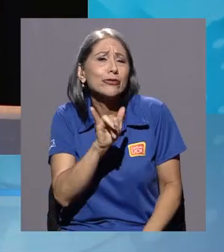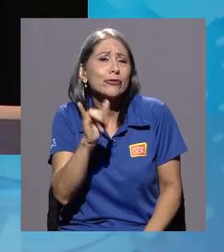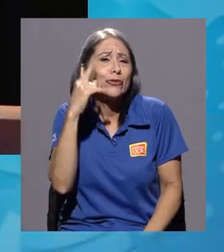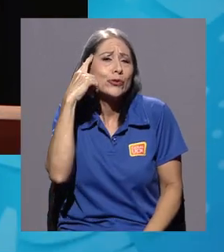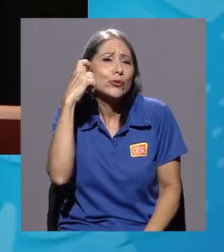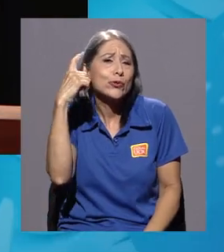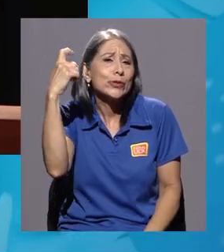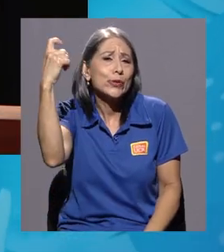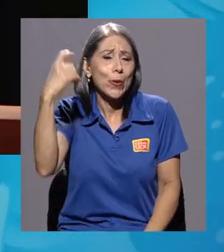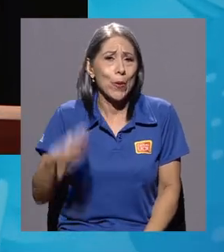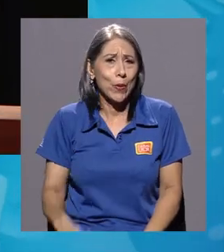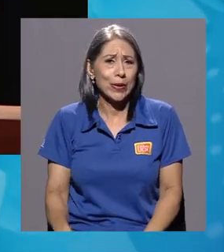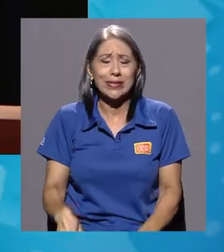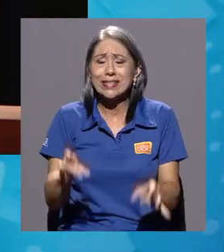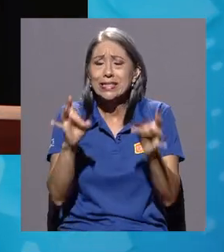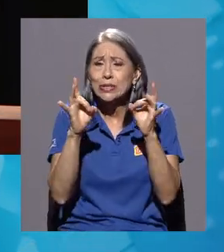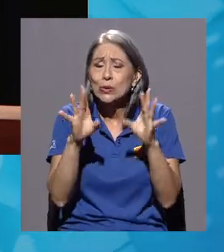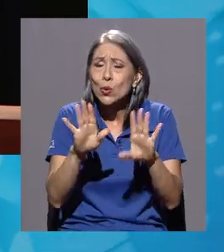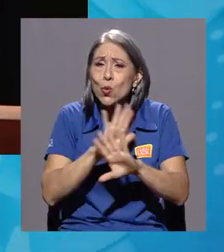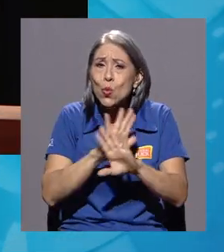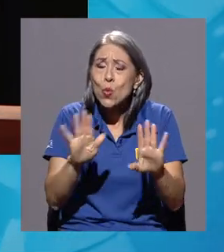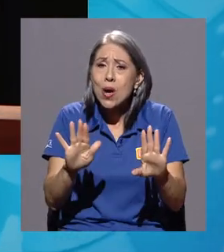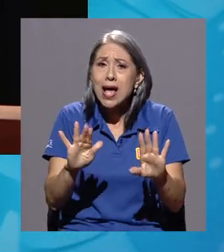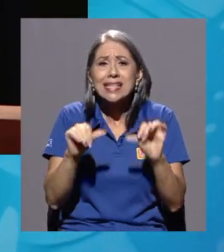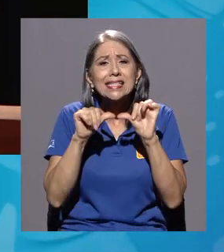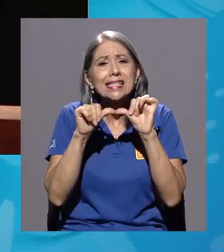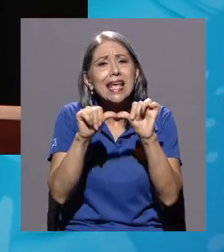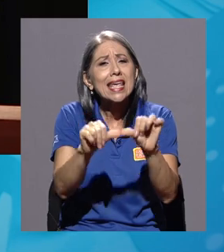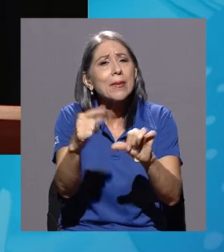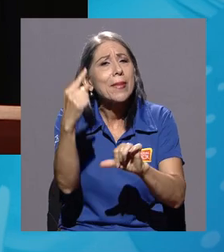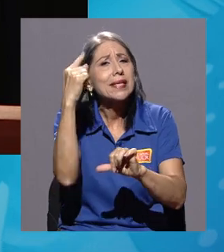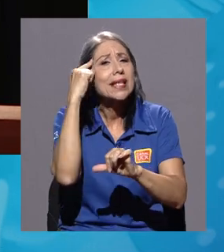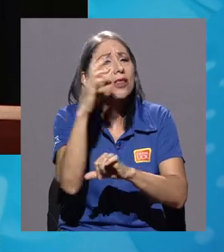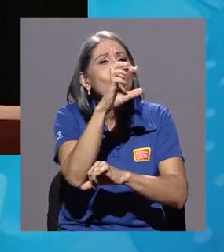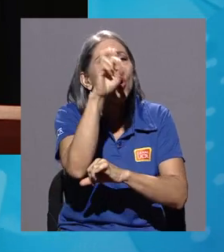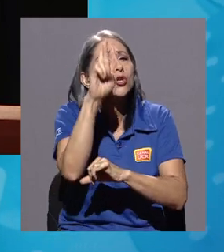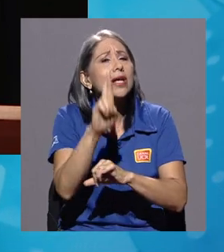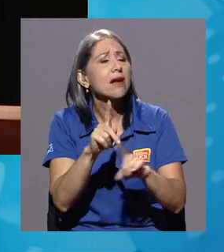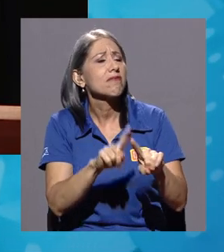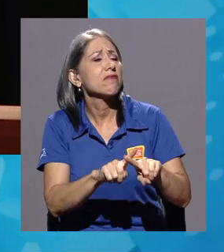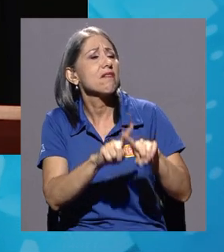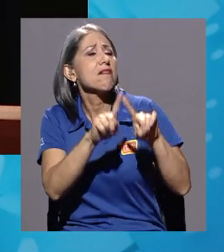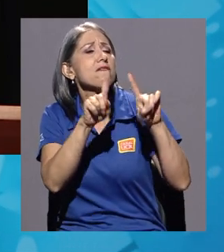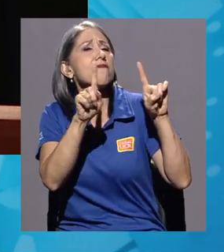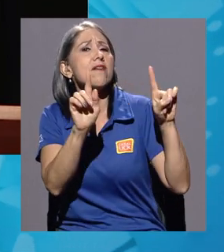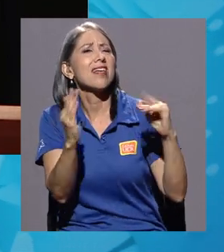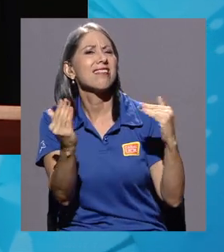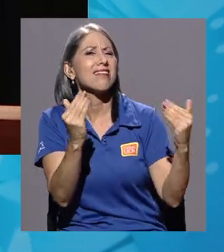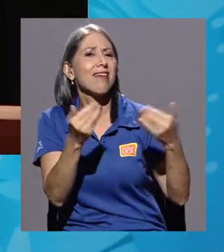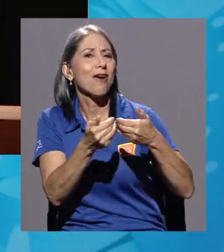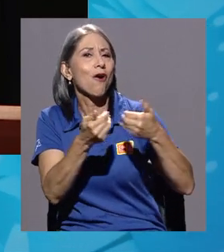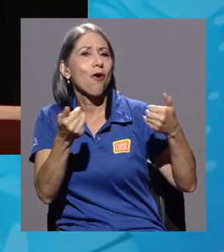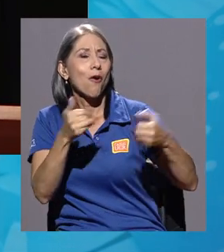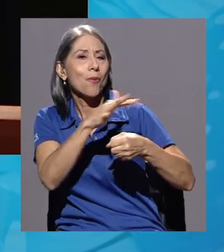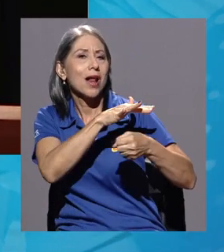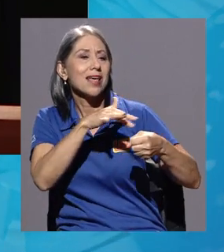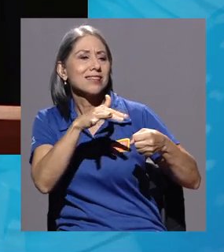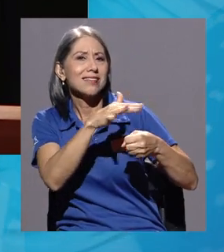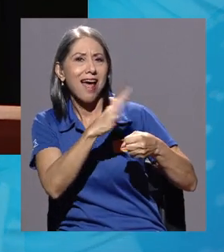y sobre todo suicida seguir pensando a costa rica como una isla al contrario